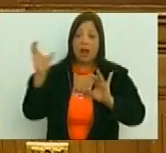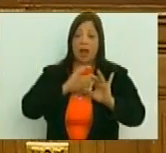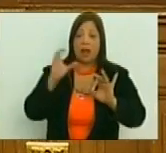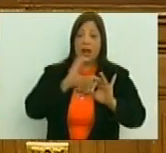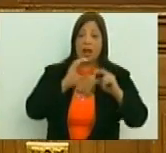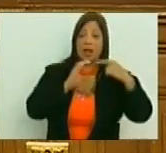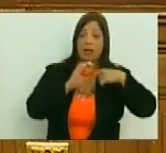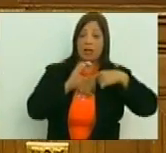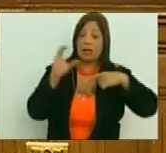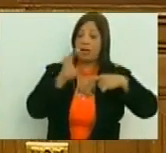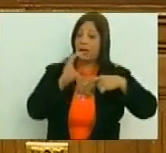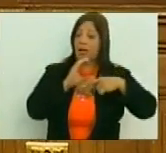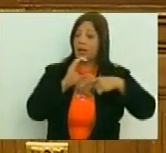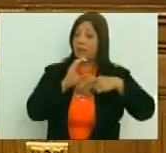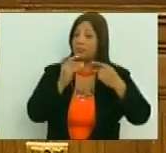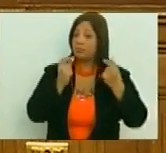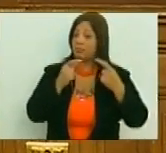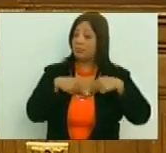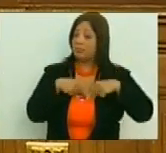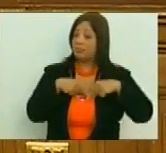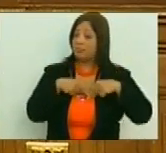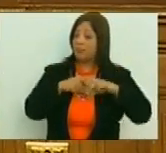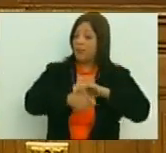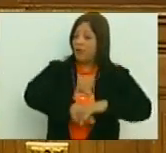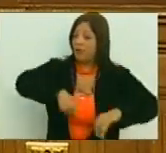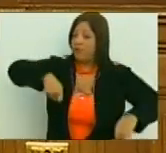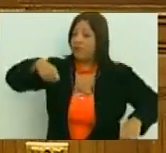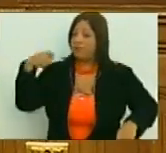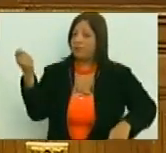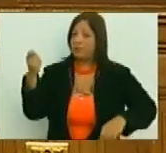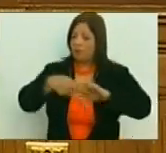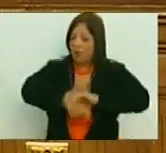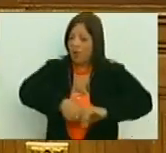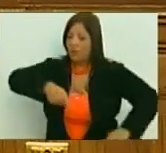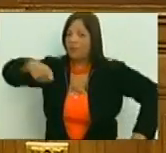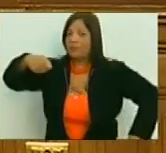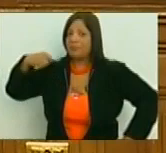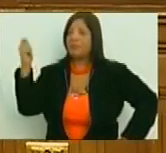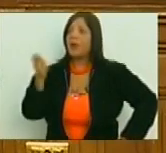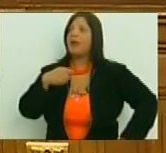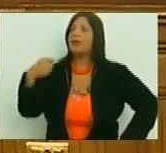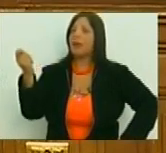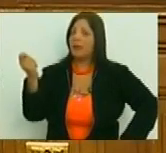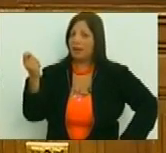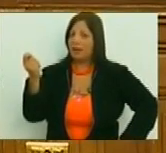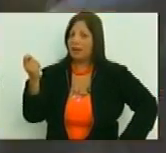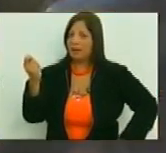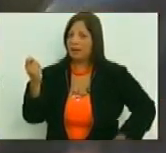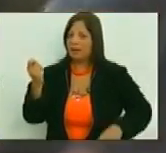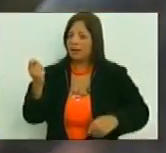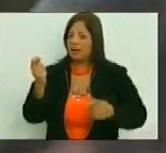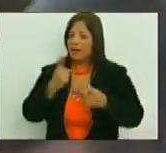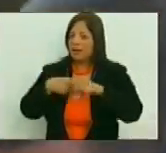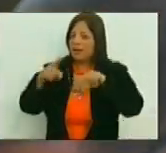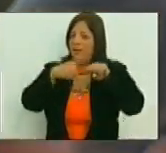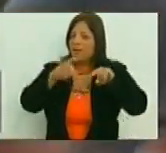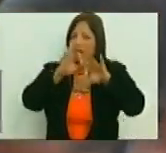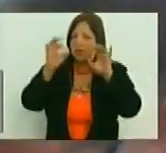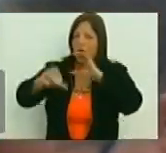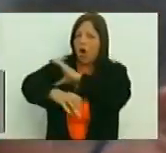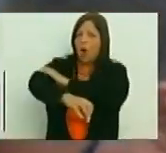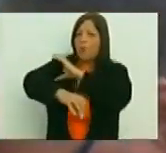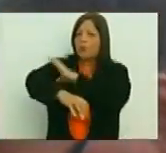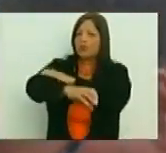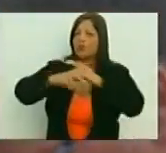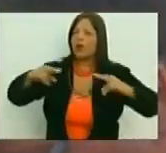al instante desenvainaron las espadas de todo esto la diversa oposición que se ha